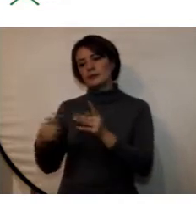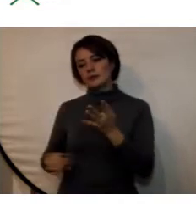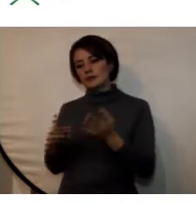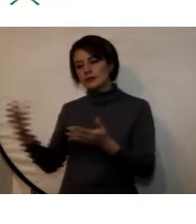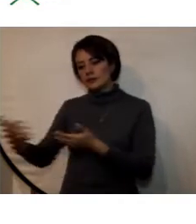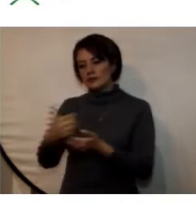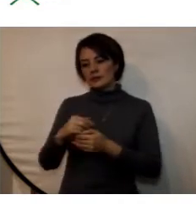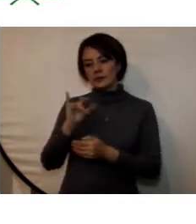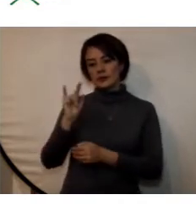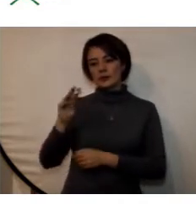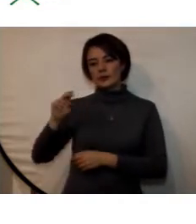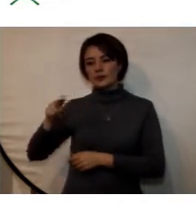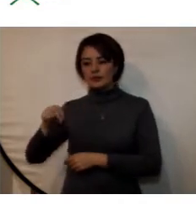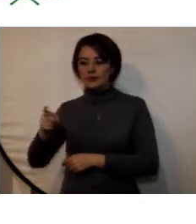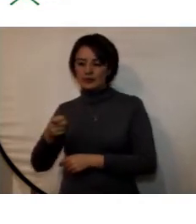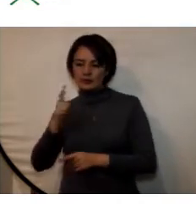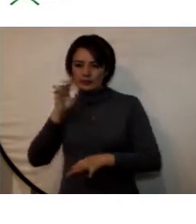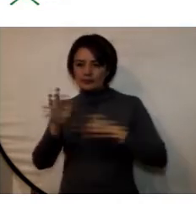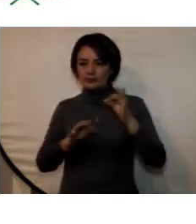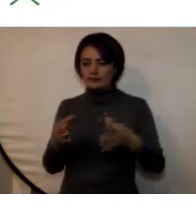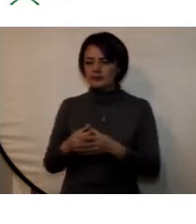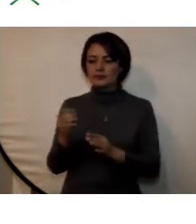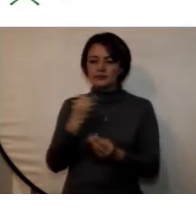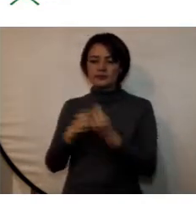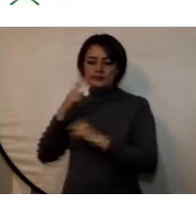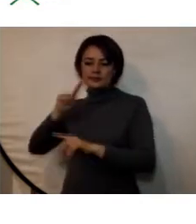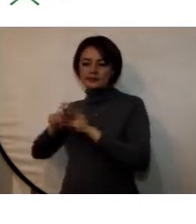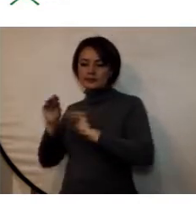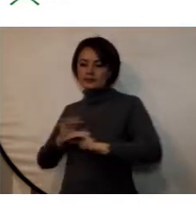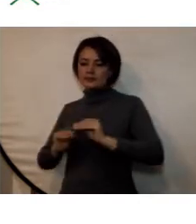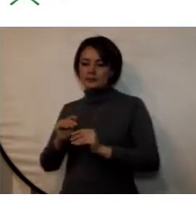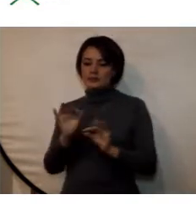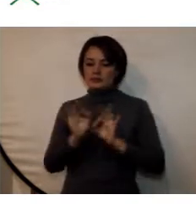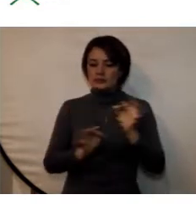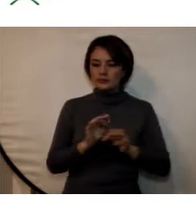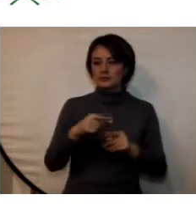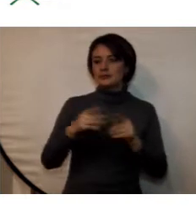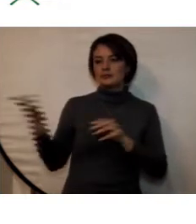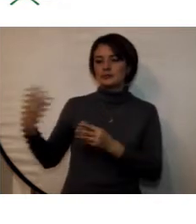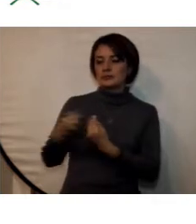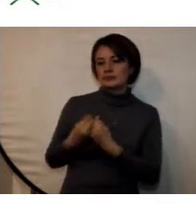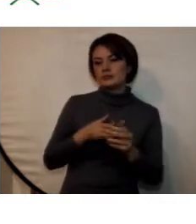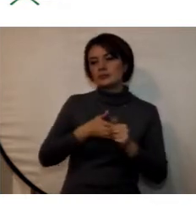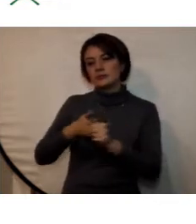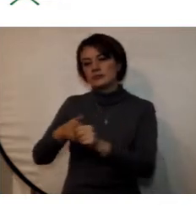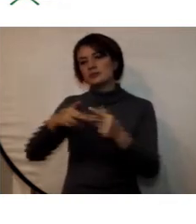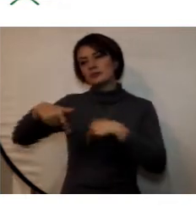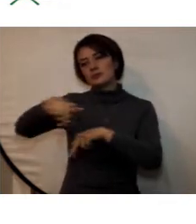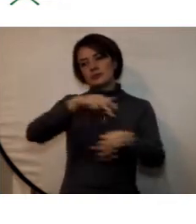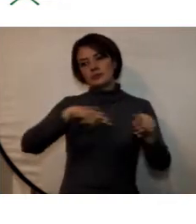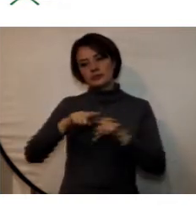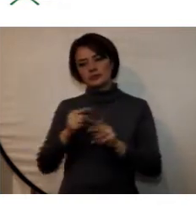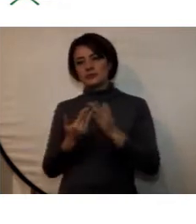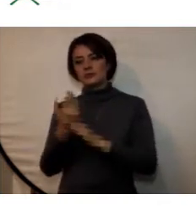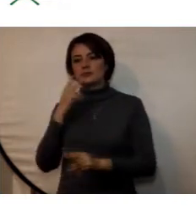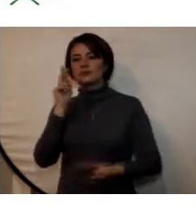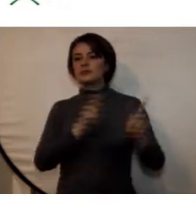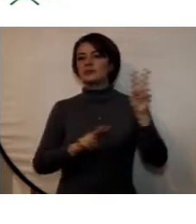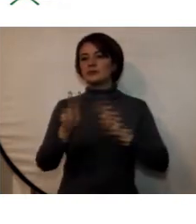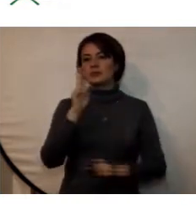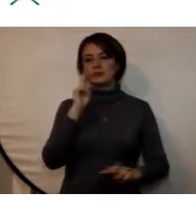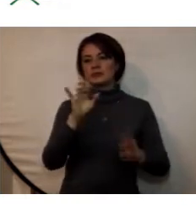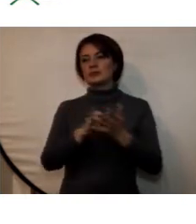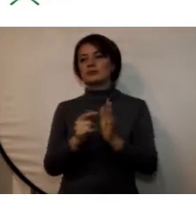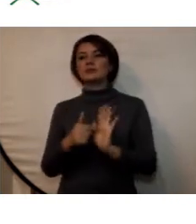custodiadas por la UMNG para lo cual se diseñó un plan para el manejo de colecciones recorridos y visitas guiadas se realizaron actividades de museografía